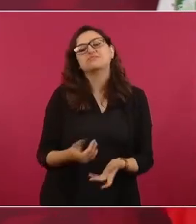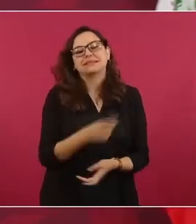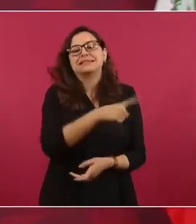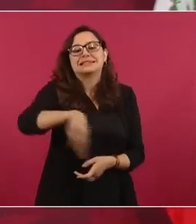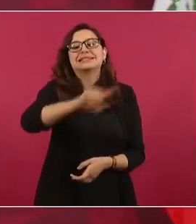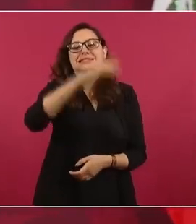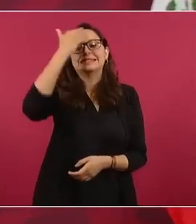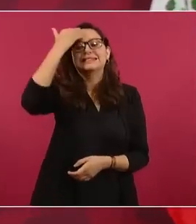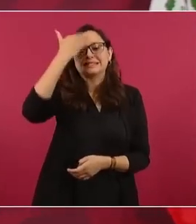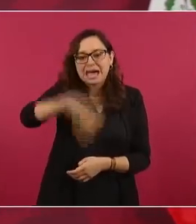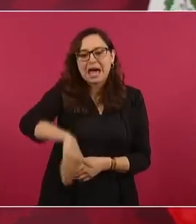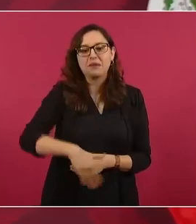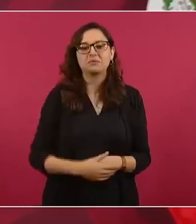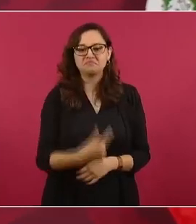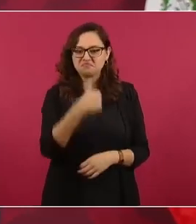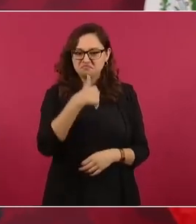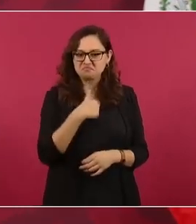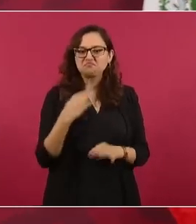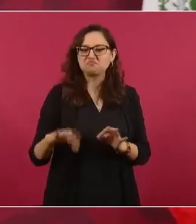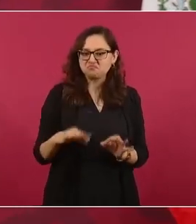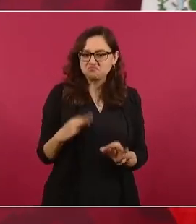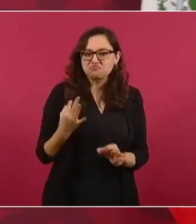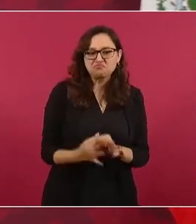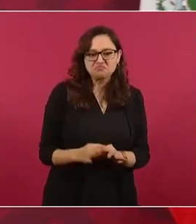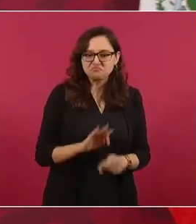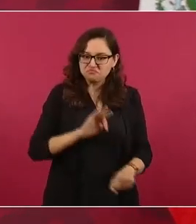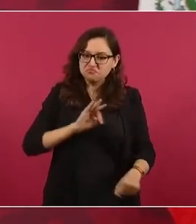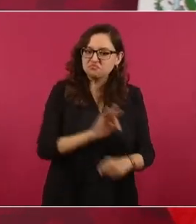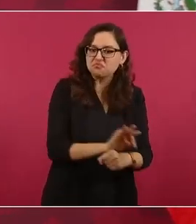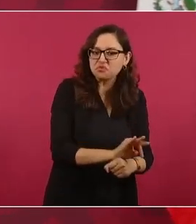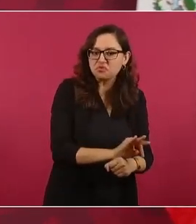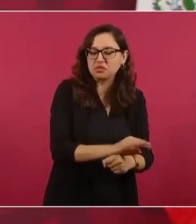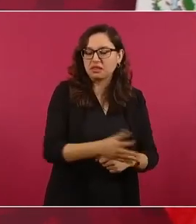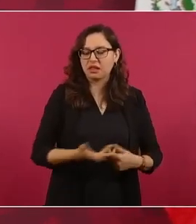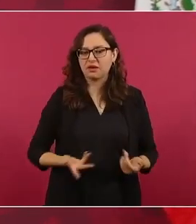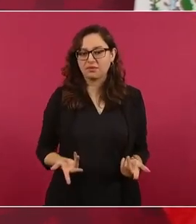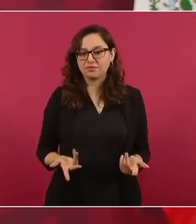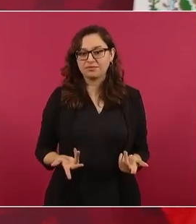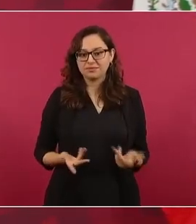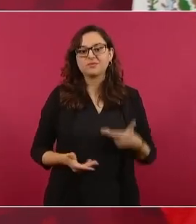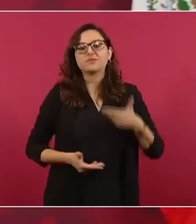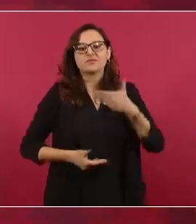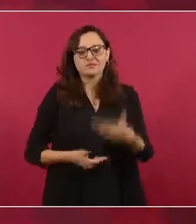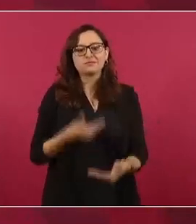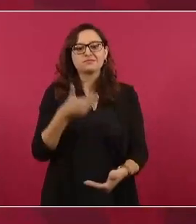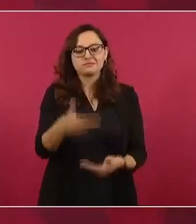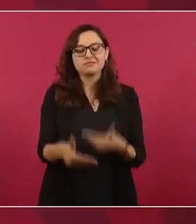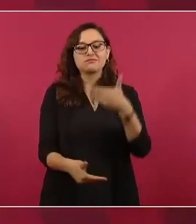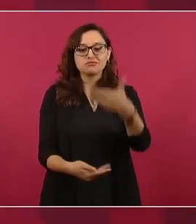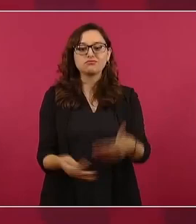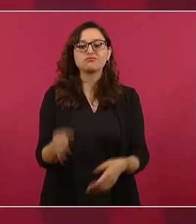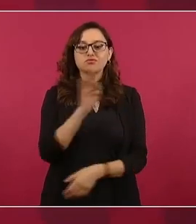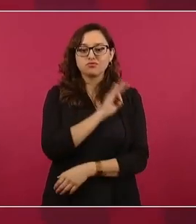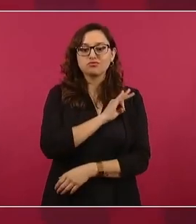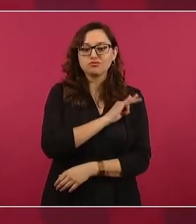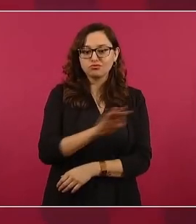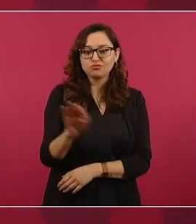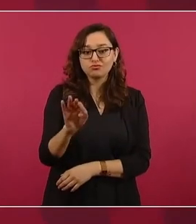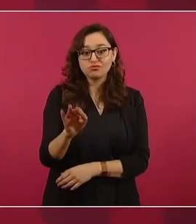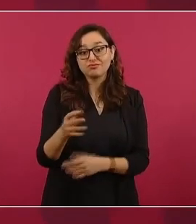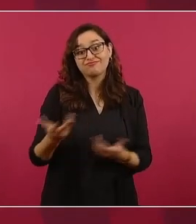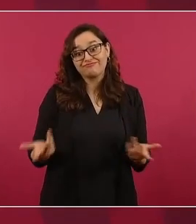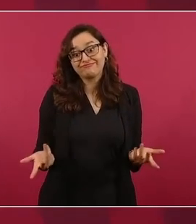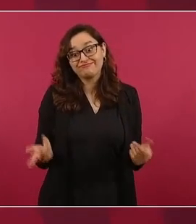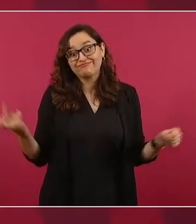del pueblo. Entonces, por eso se va avanzando. Y eso es lo que tiene